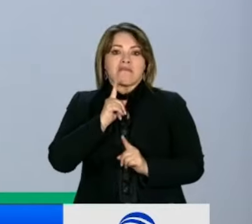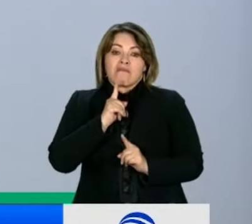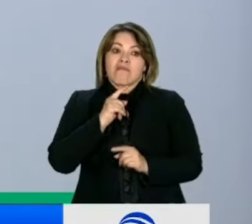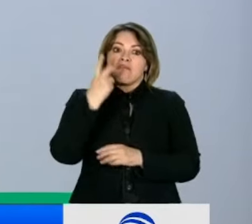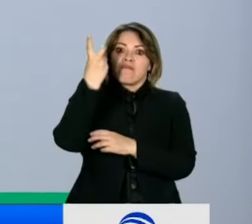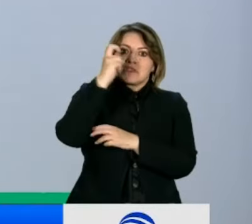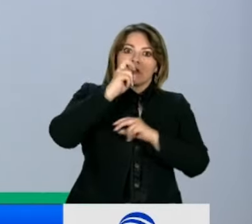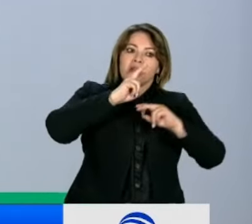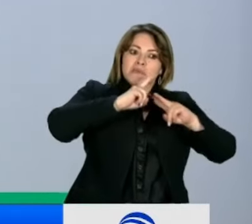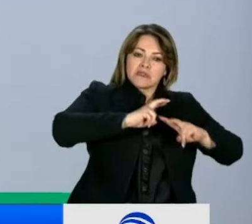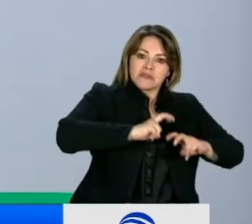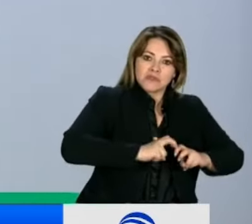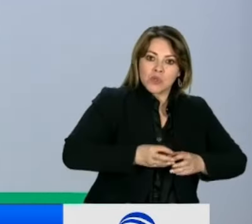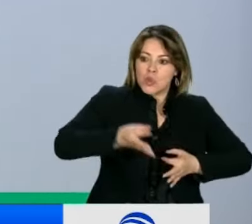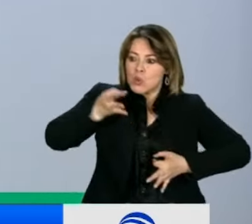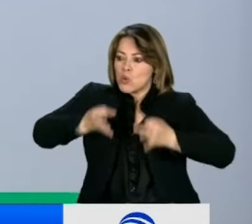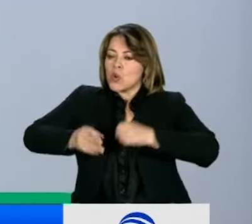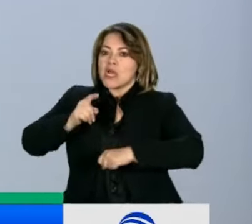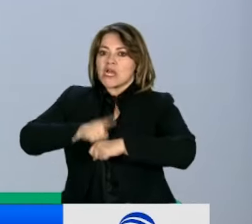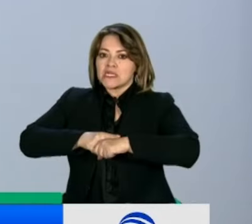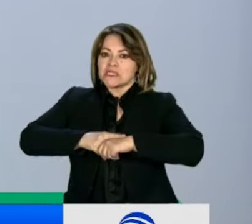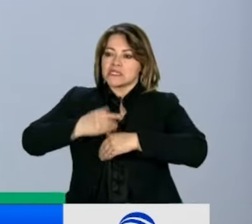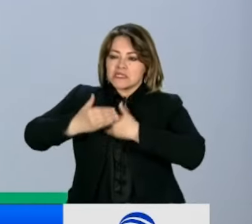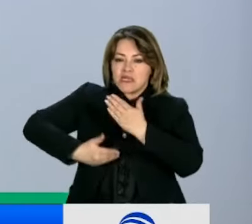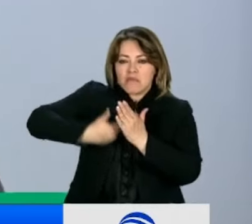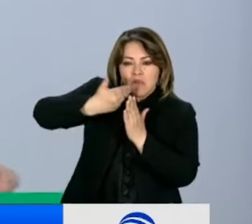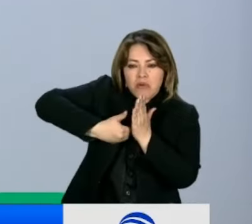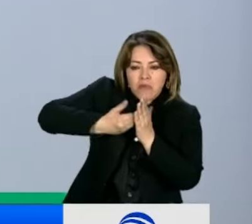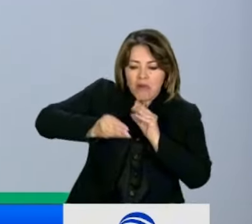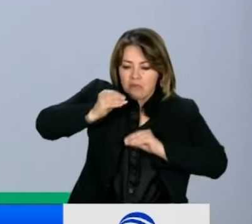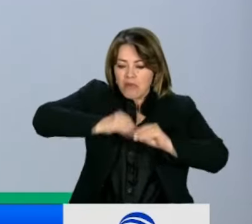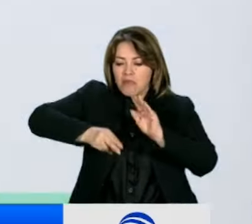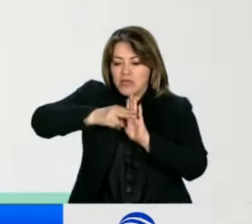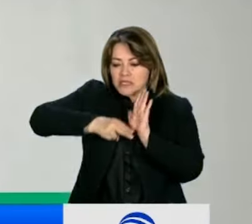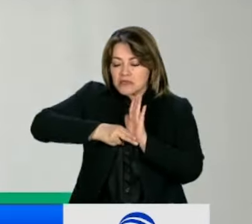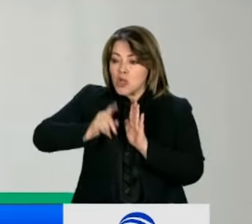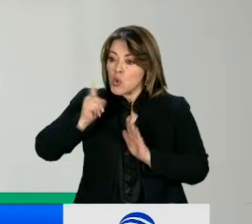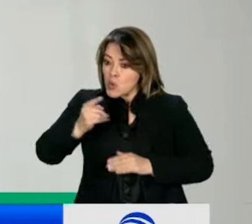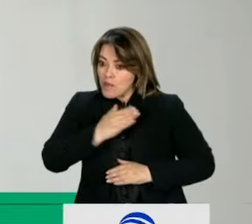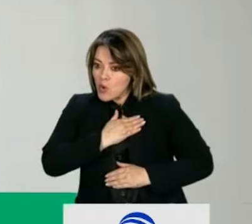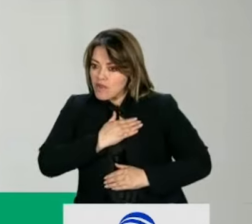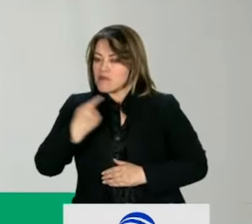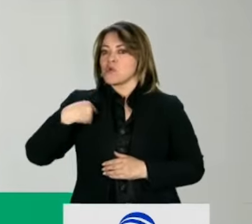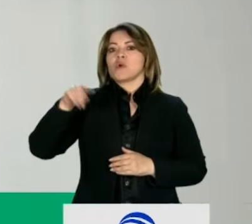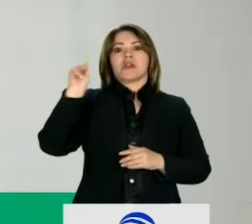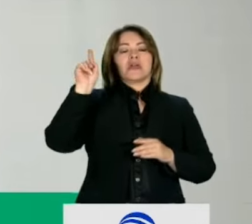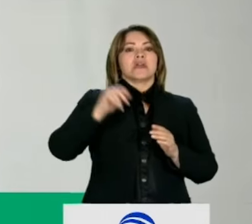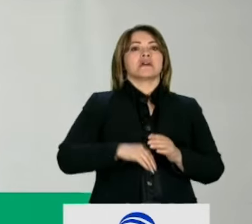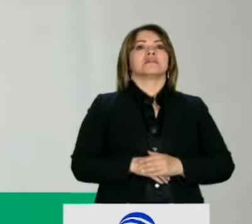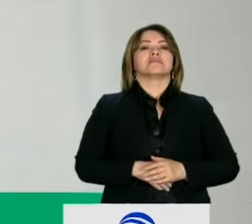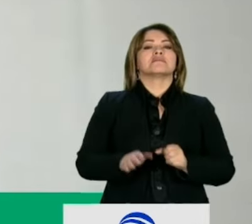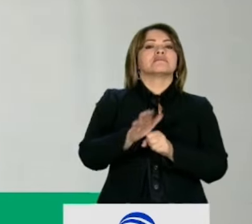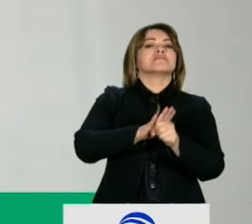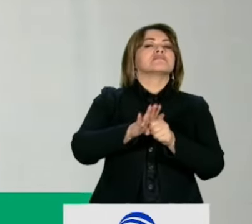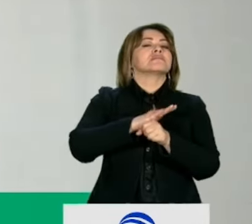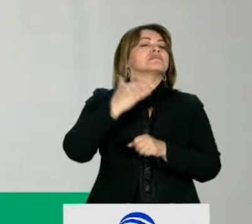investigando y un juez se demoró mucho tiempo haciendo una sentencia, eso no es culpa de Uribe. Es un caso que sucedió en